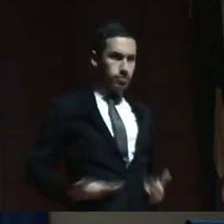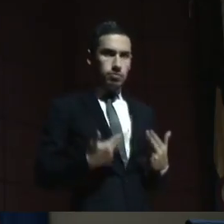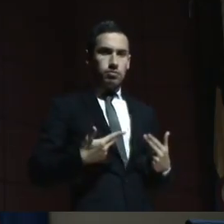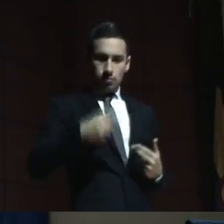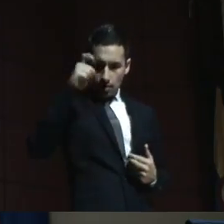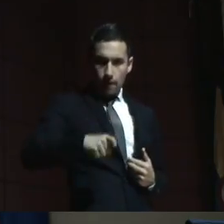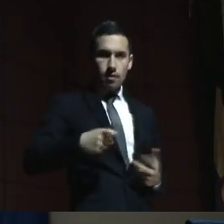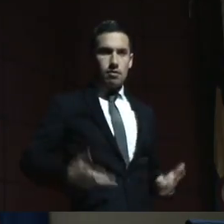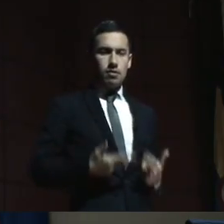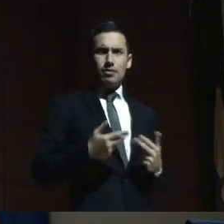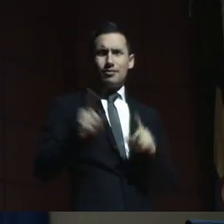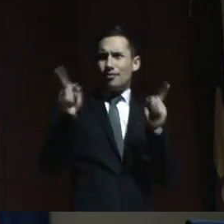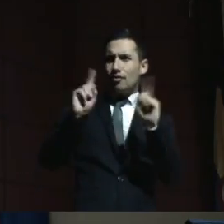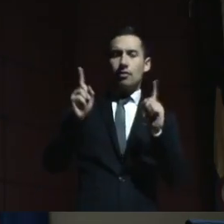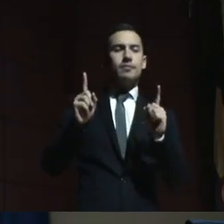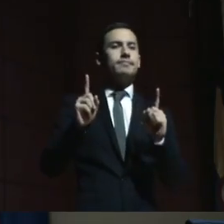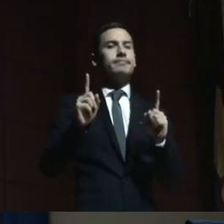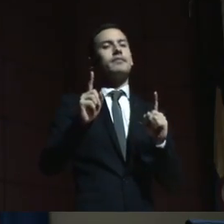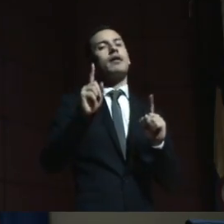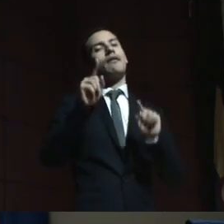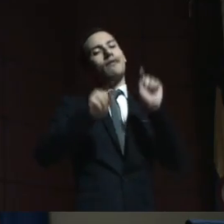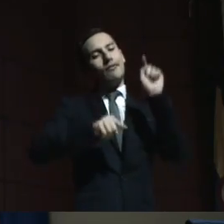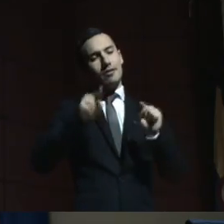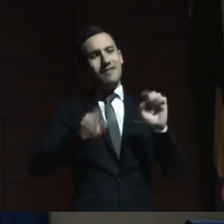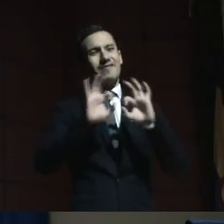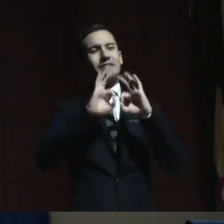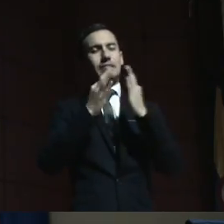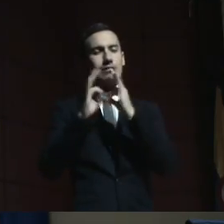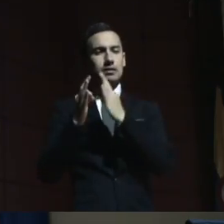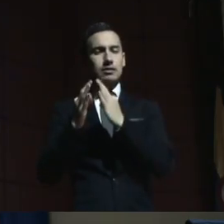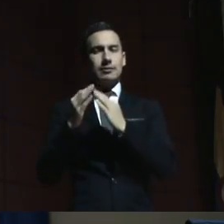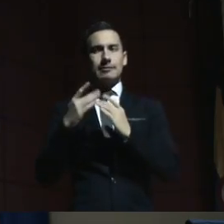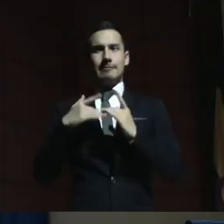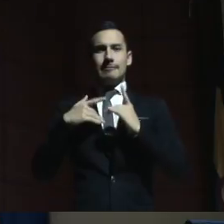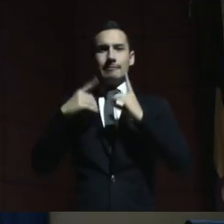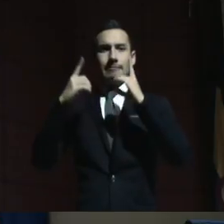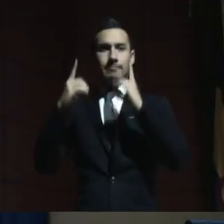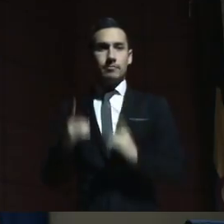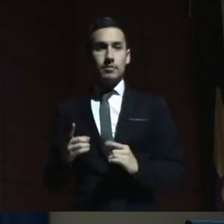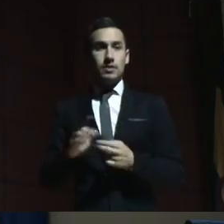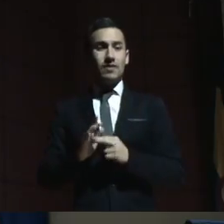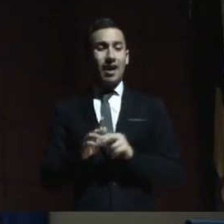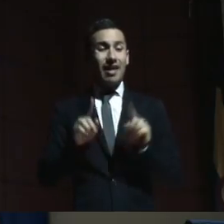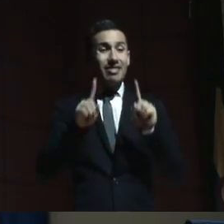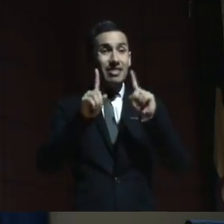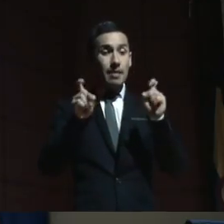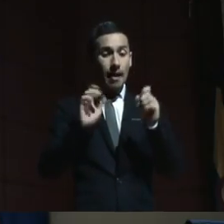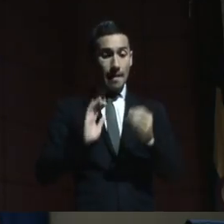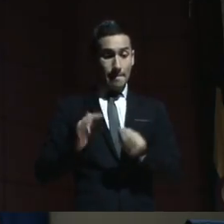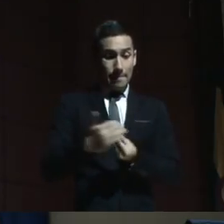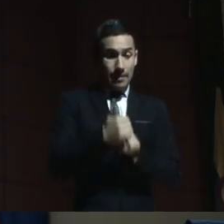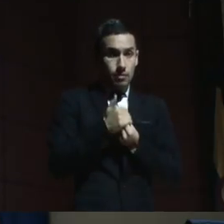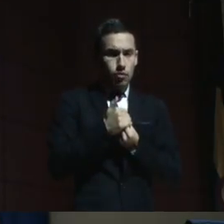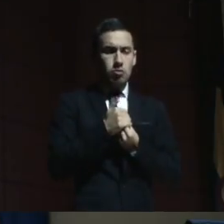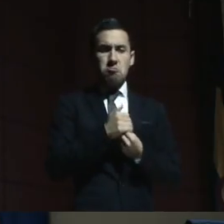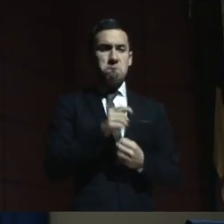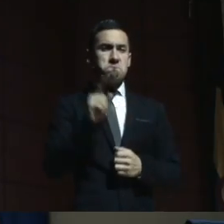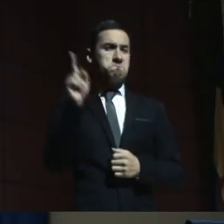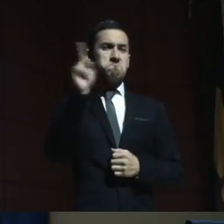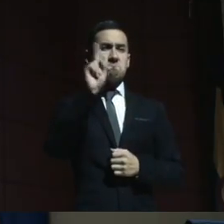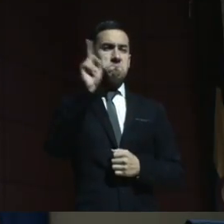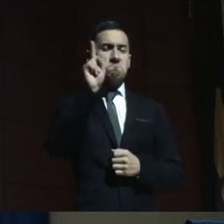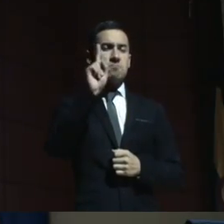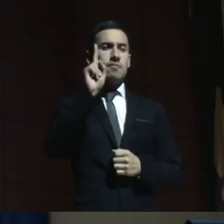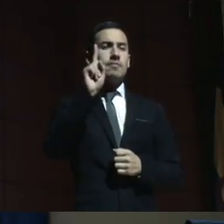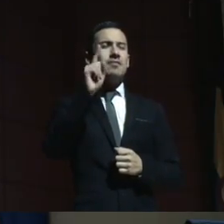Entonces, muchas familias han tomado esa decisión, ni siquiera por un tema patrimonial, ni siquiera se han